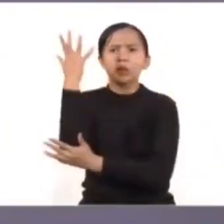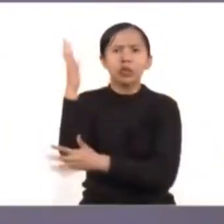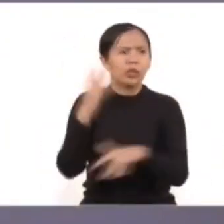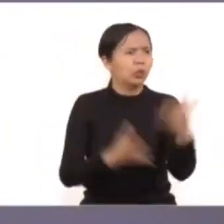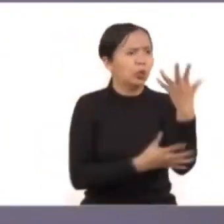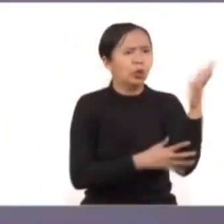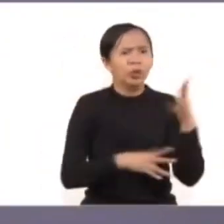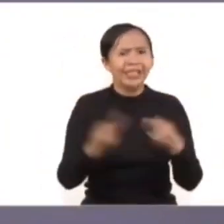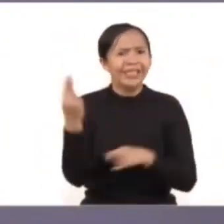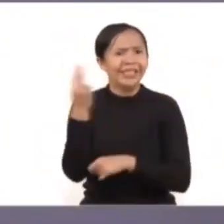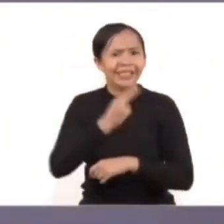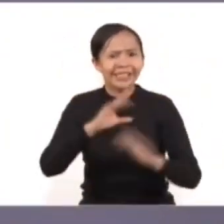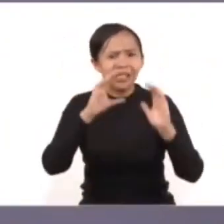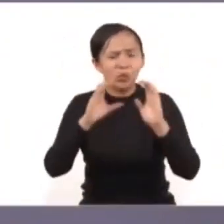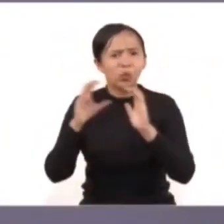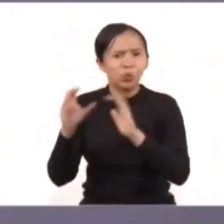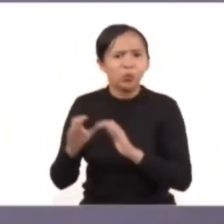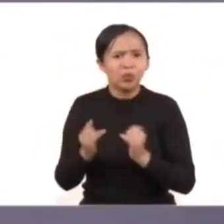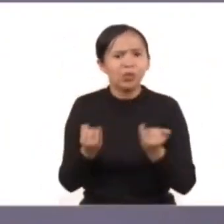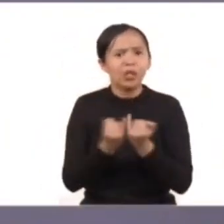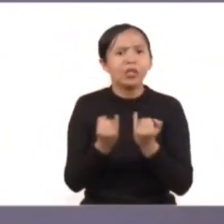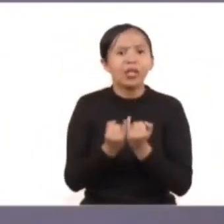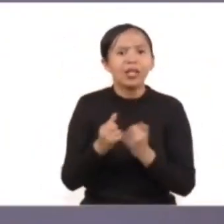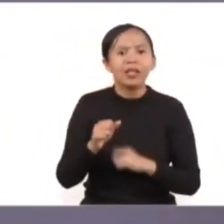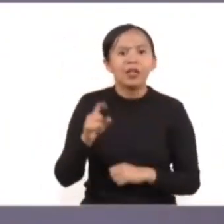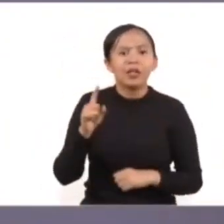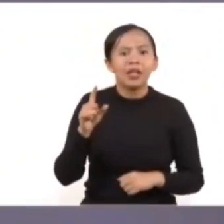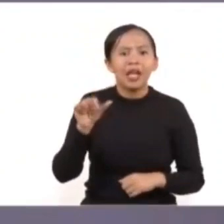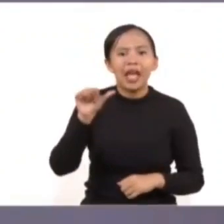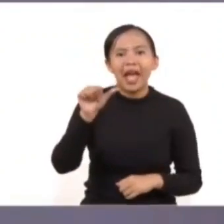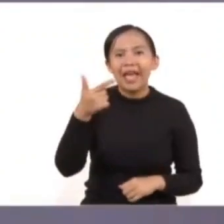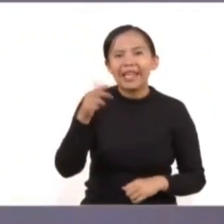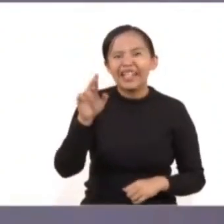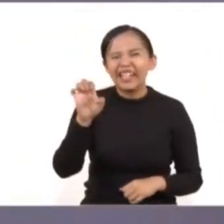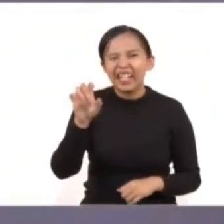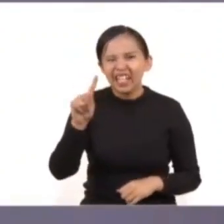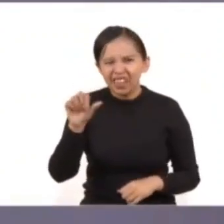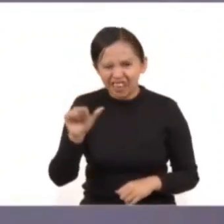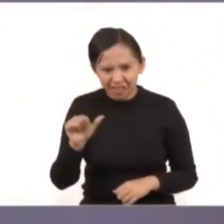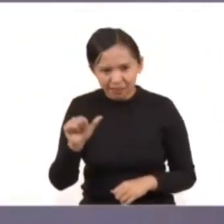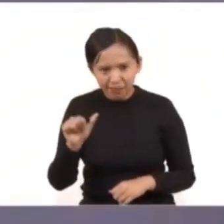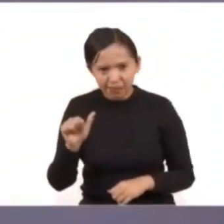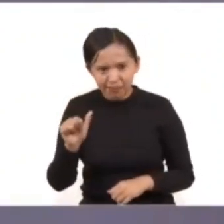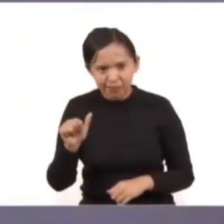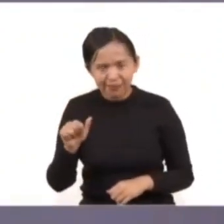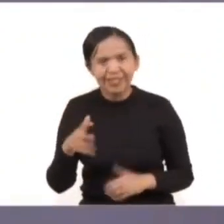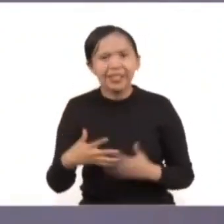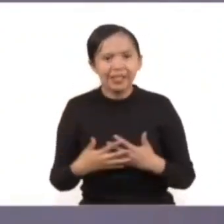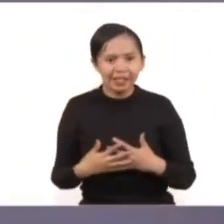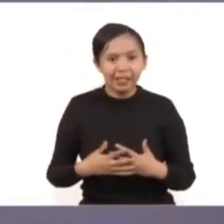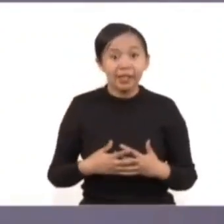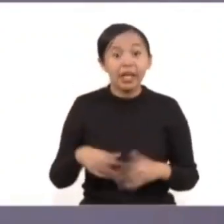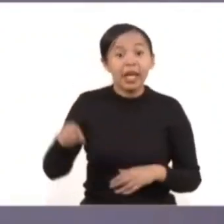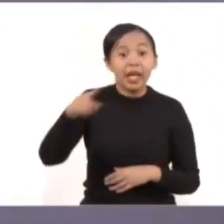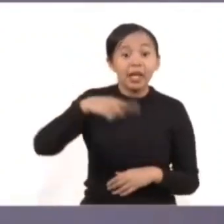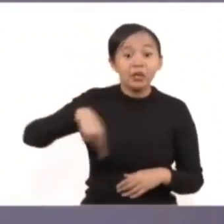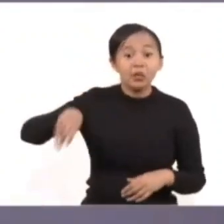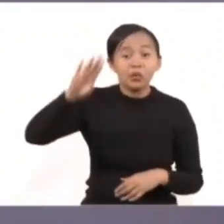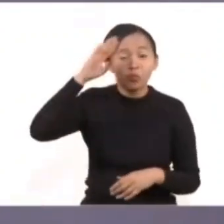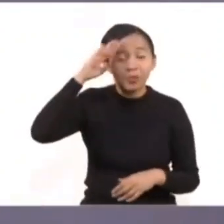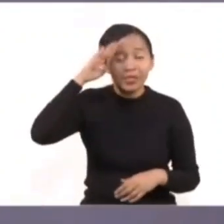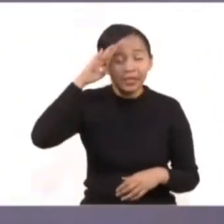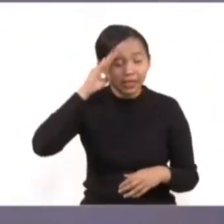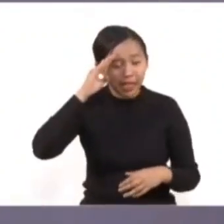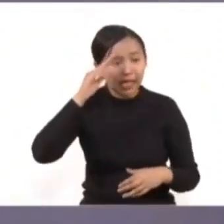acabando, hay ecocidio, etcétera, y Greta. Y siguen a Greta, y están pensando en acabar una carrera y